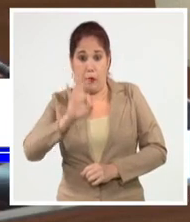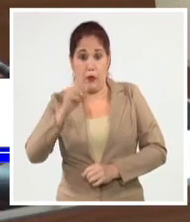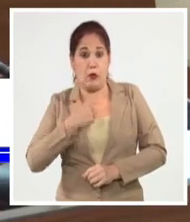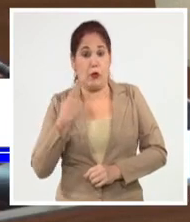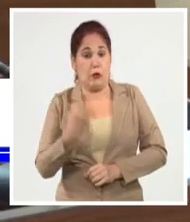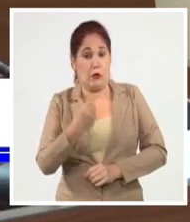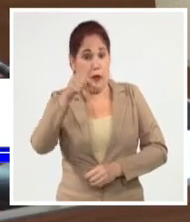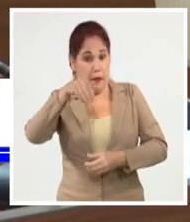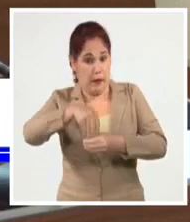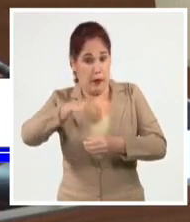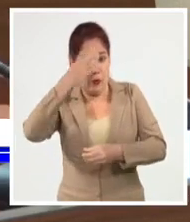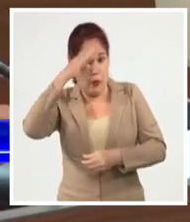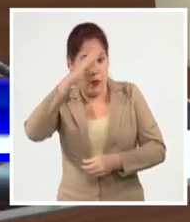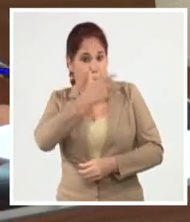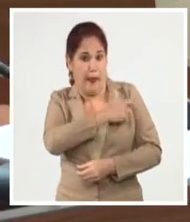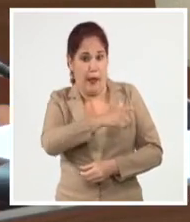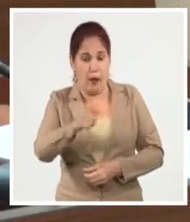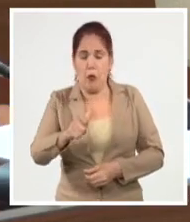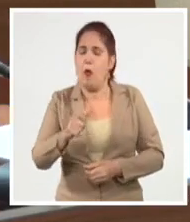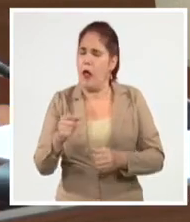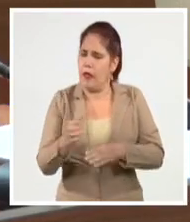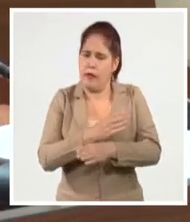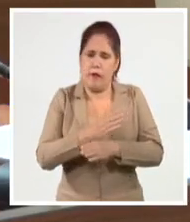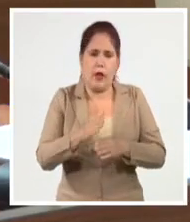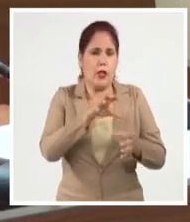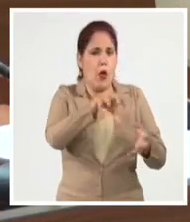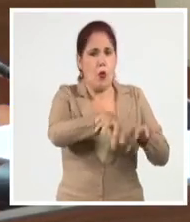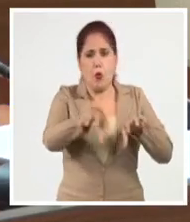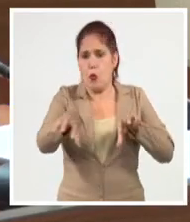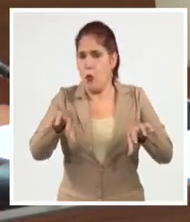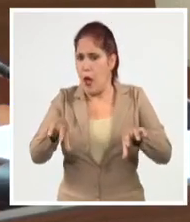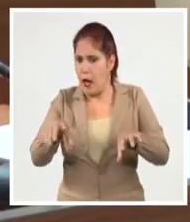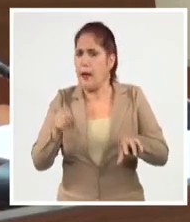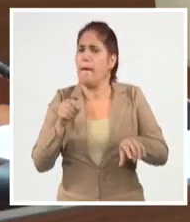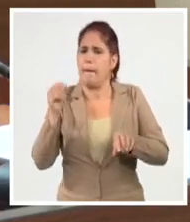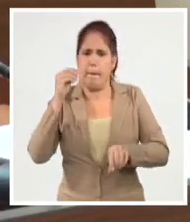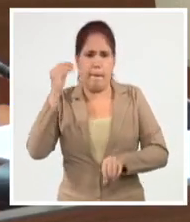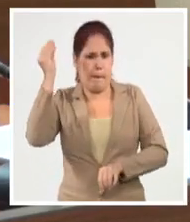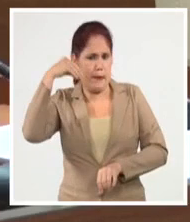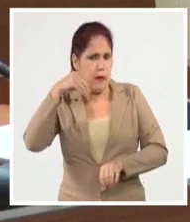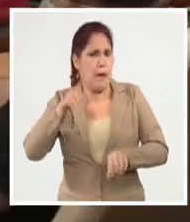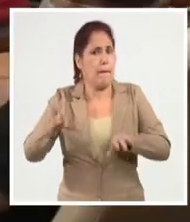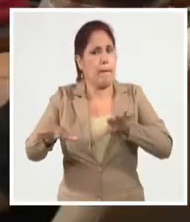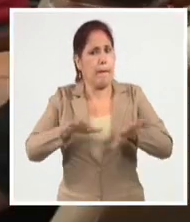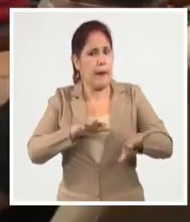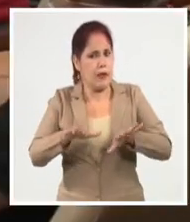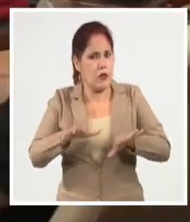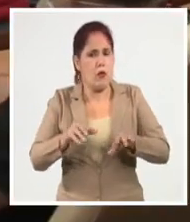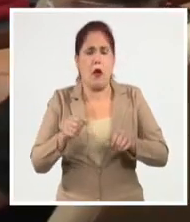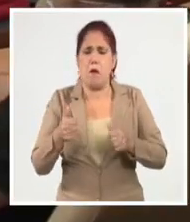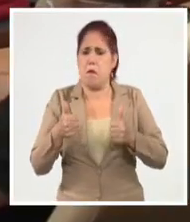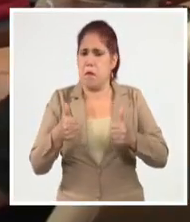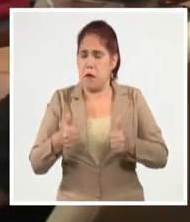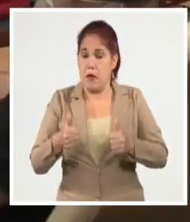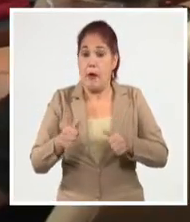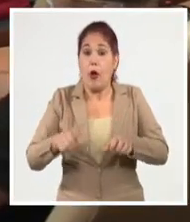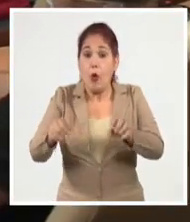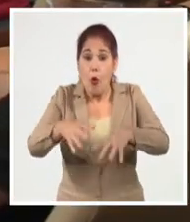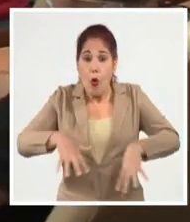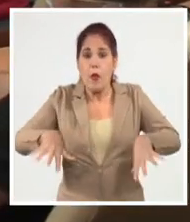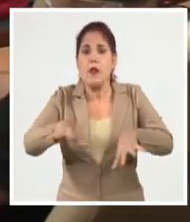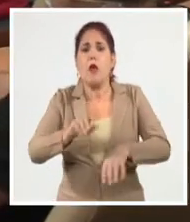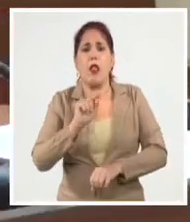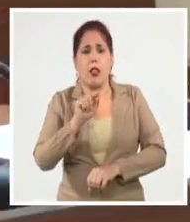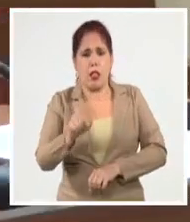preparados porque nosotros tenemos cientos de vacunatorios, cientos de personas preparadas, es la organización. Están las condiciones y va a haber las